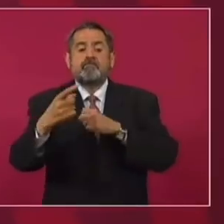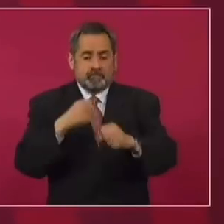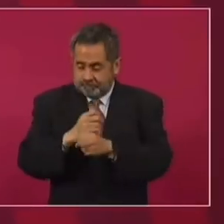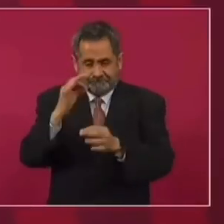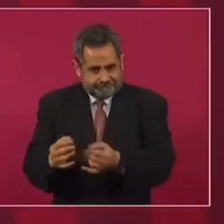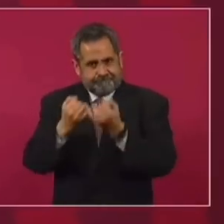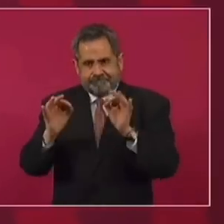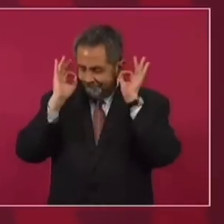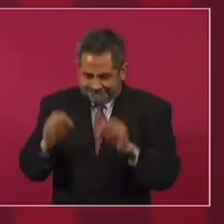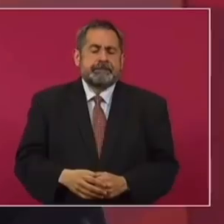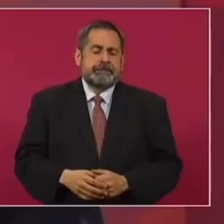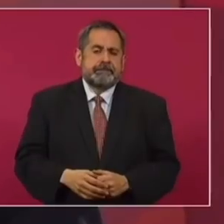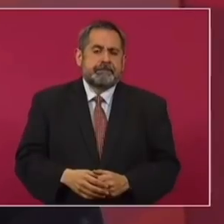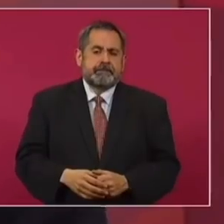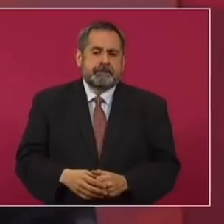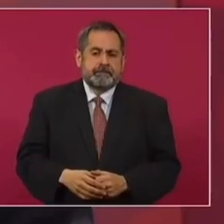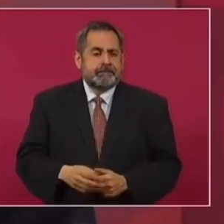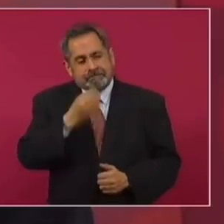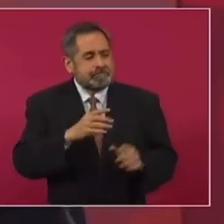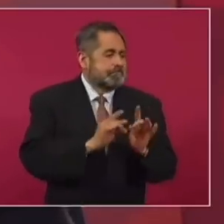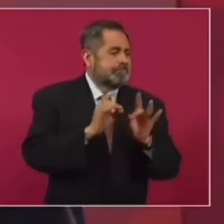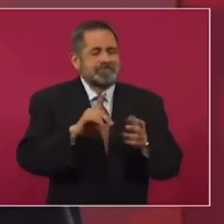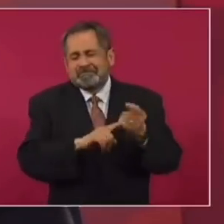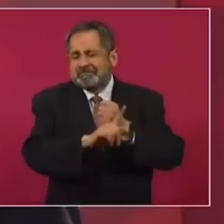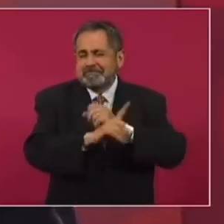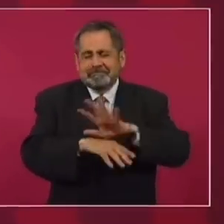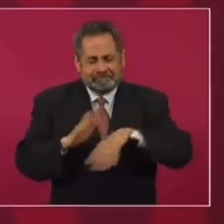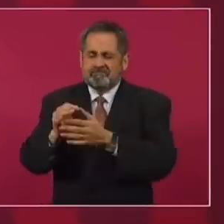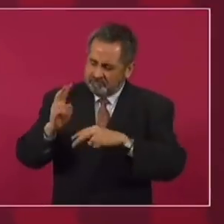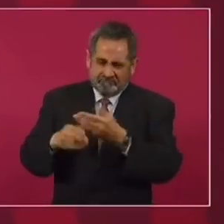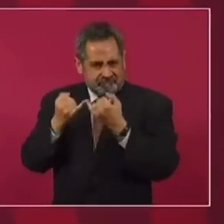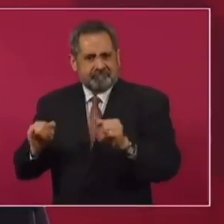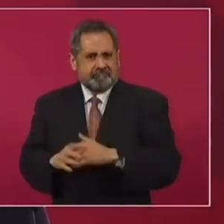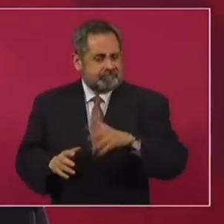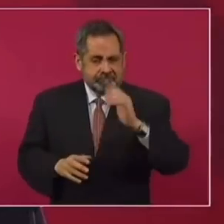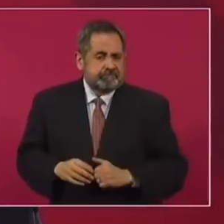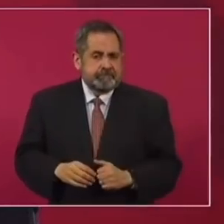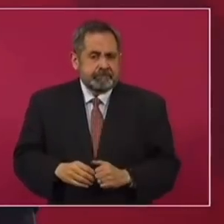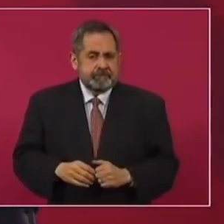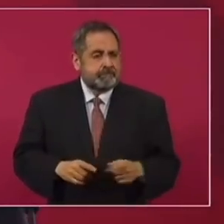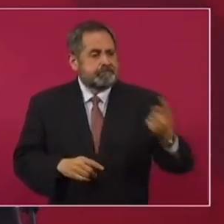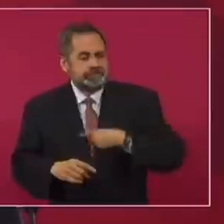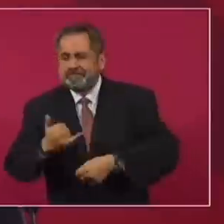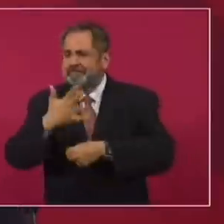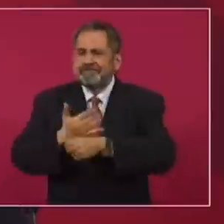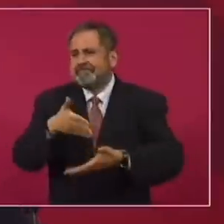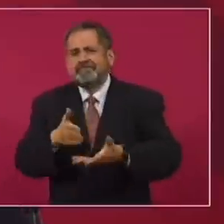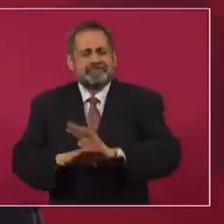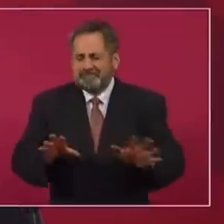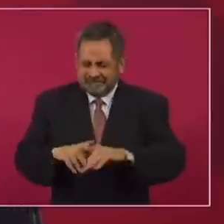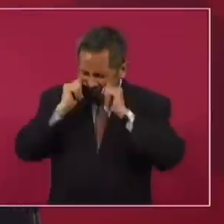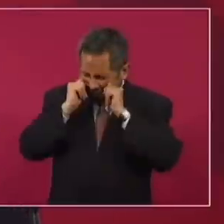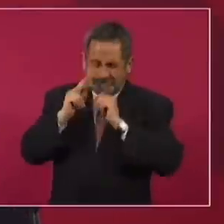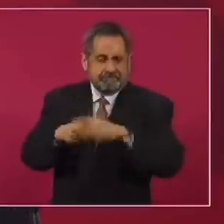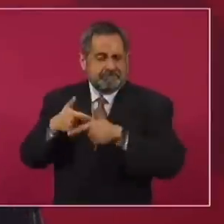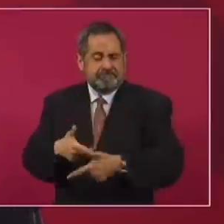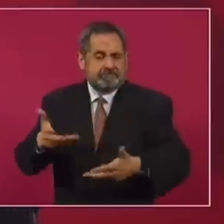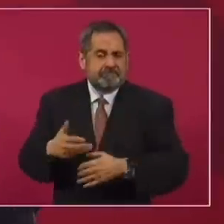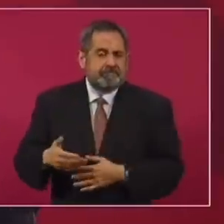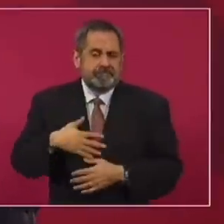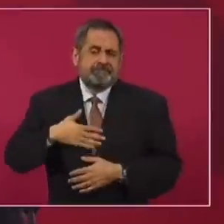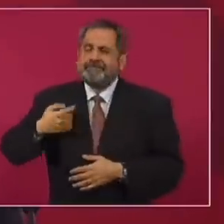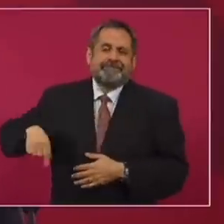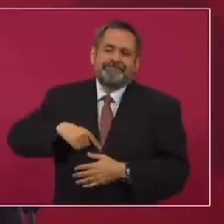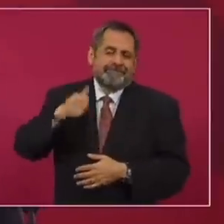próximo vamos a inaugurar el tren Maya, a pesar de los pesares, aunque nos pongan obstáculos, además somos